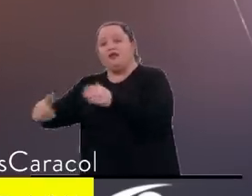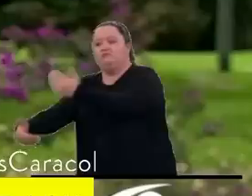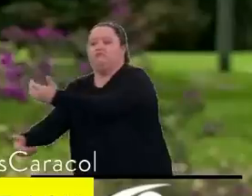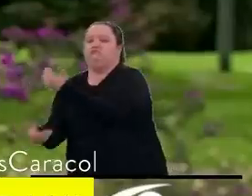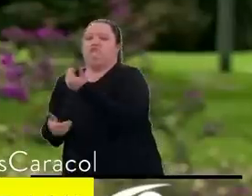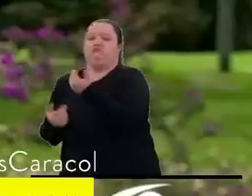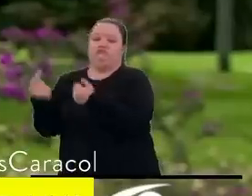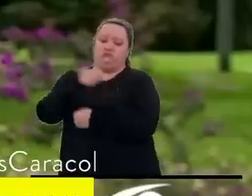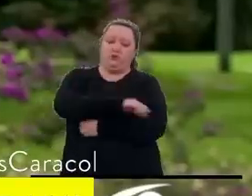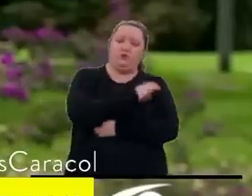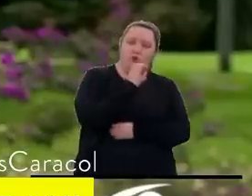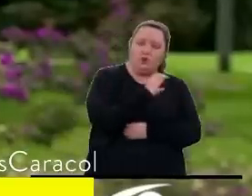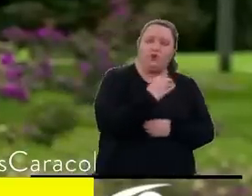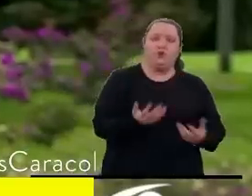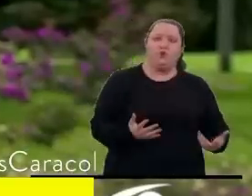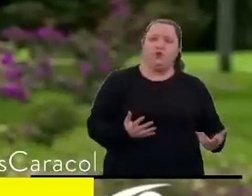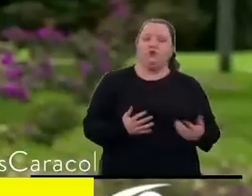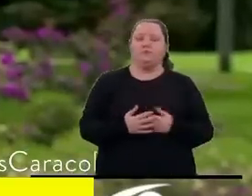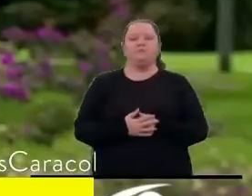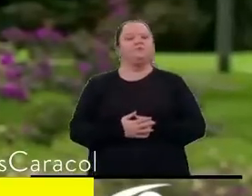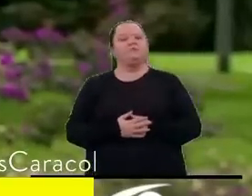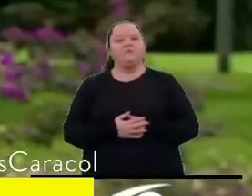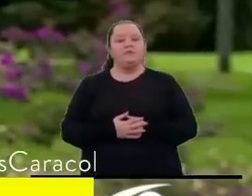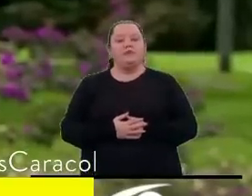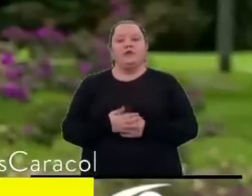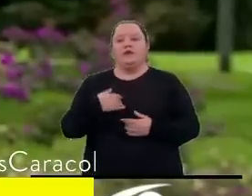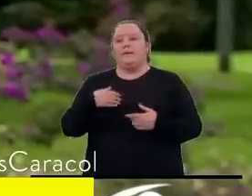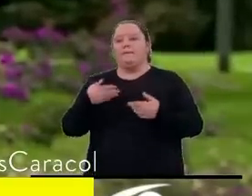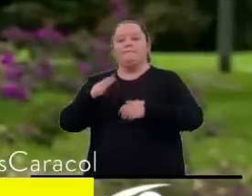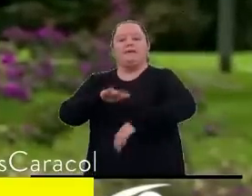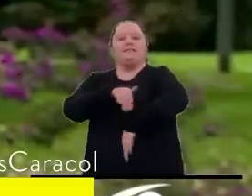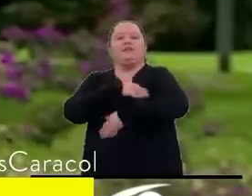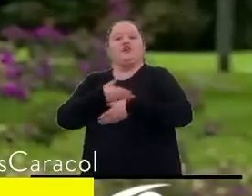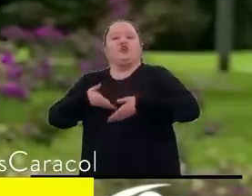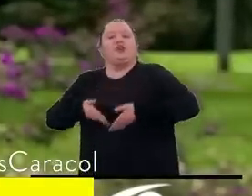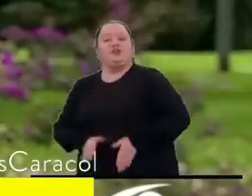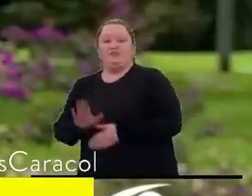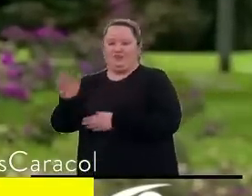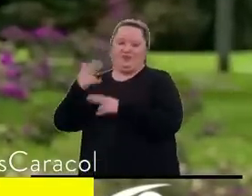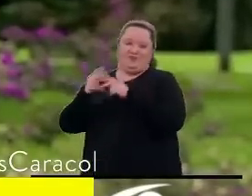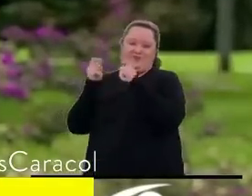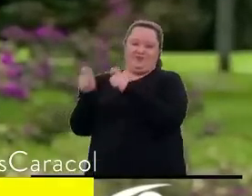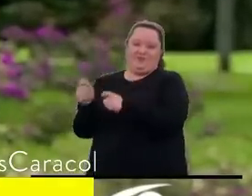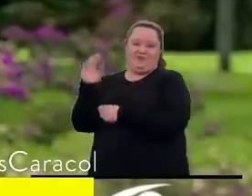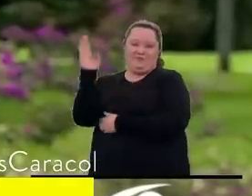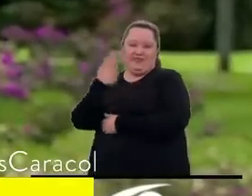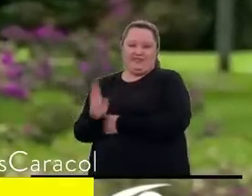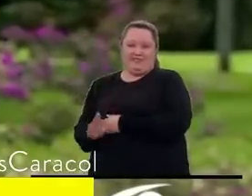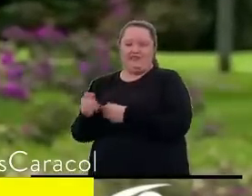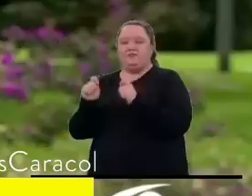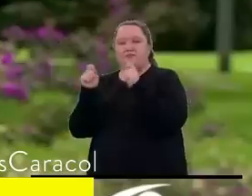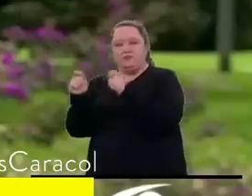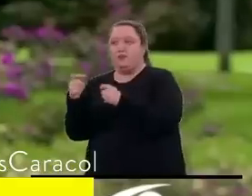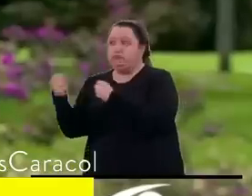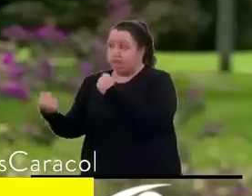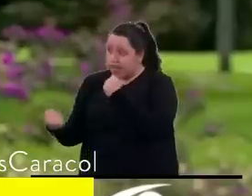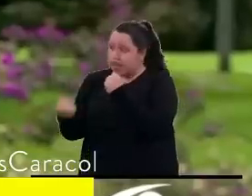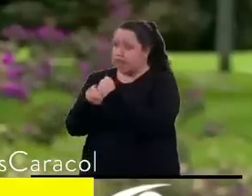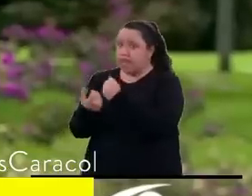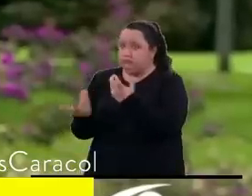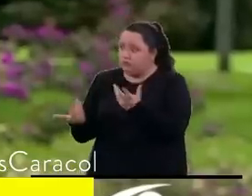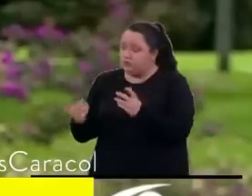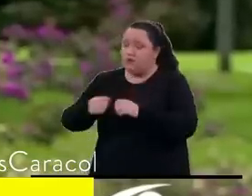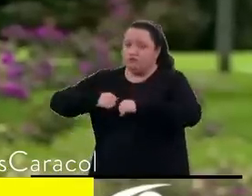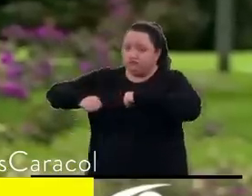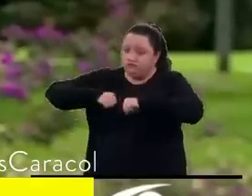a Colombia. De que el Ministerio de Nacimiento, que así se llama, OVITSO en Brasil, pueda apoyar y obviamente gestionar todo